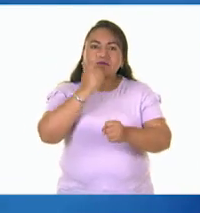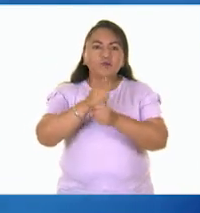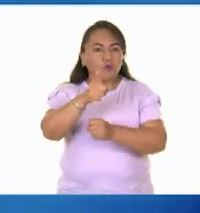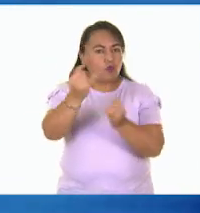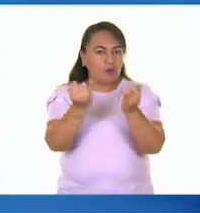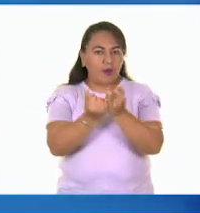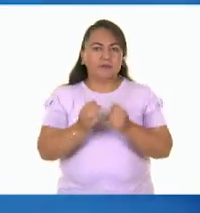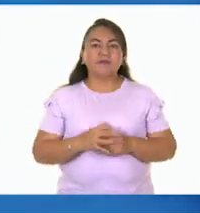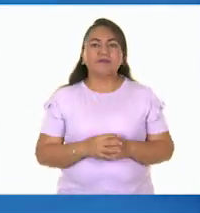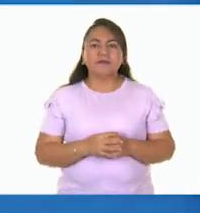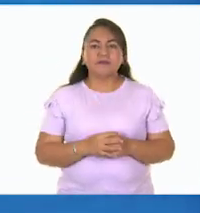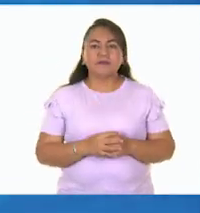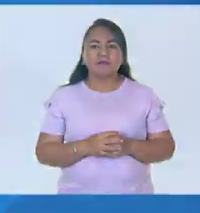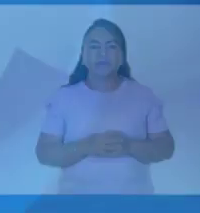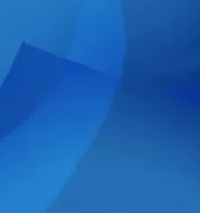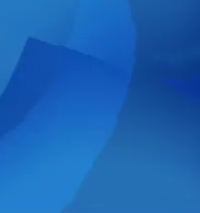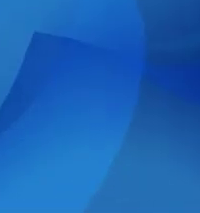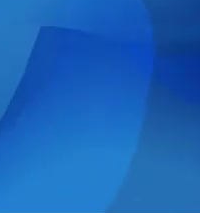ustedes.